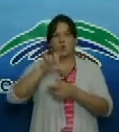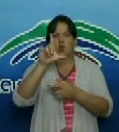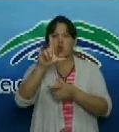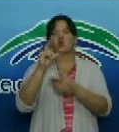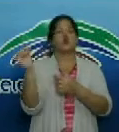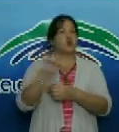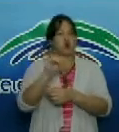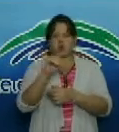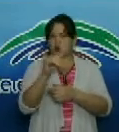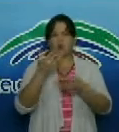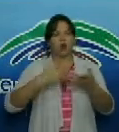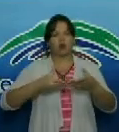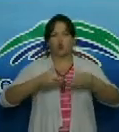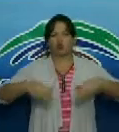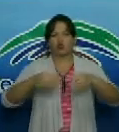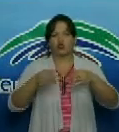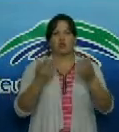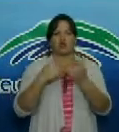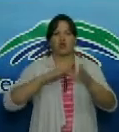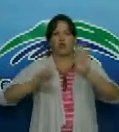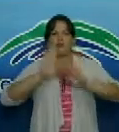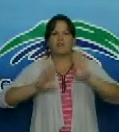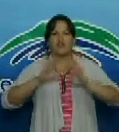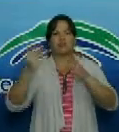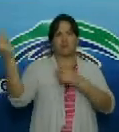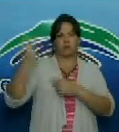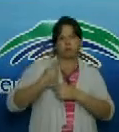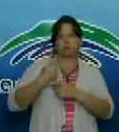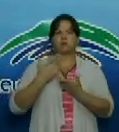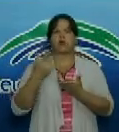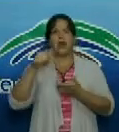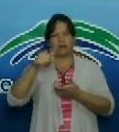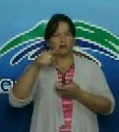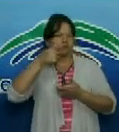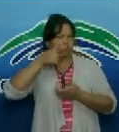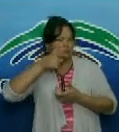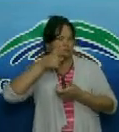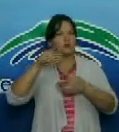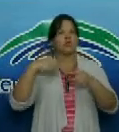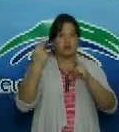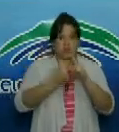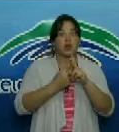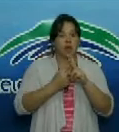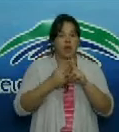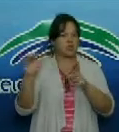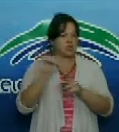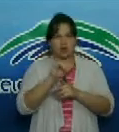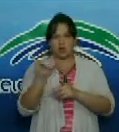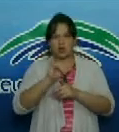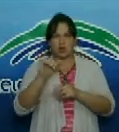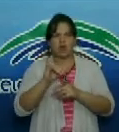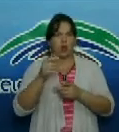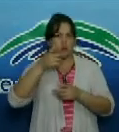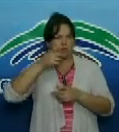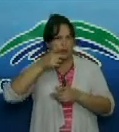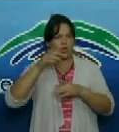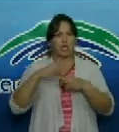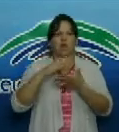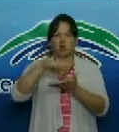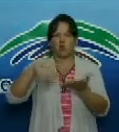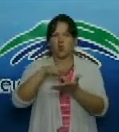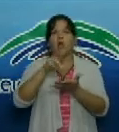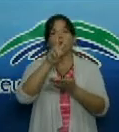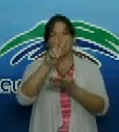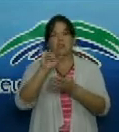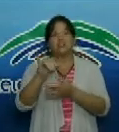Defensa nos da también la misión de asumir la videoprotección de este lugar que tiene sistemas de cámaras instalados y bueno actualmente también estamos aquí